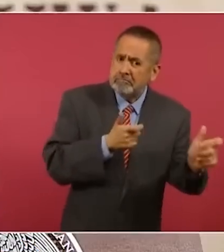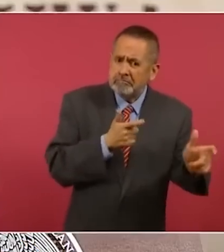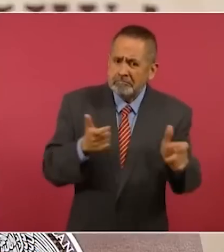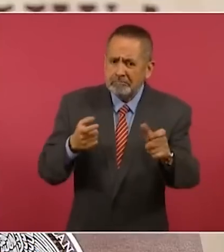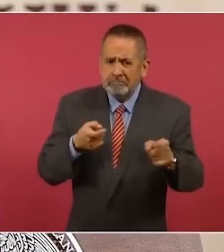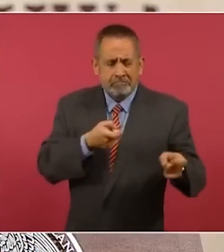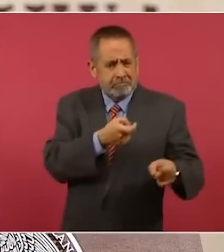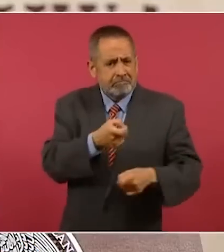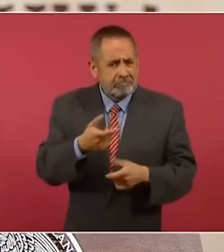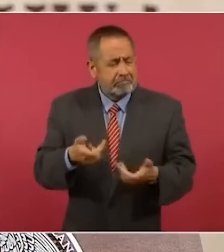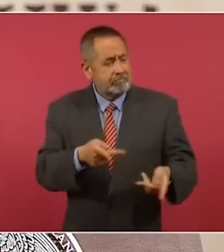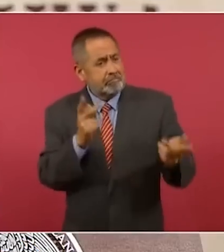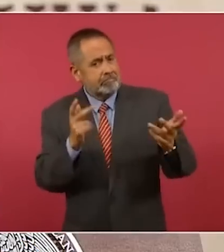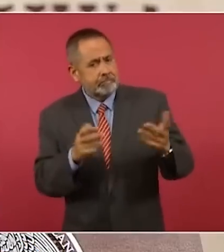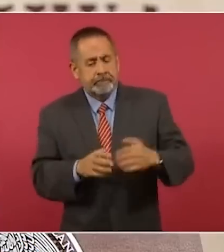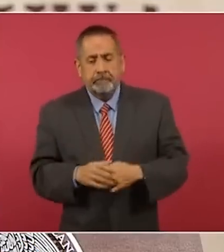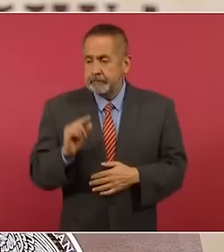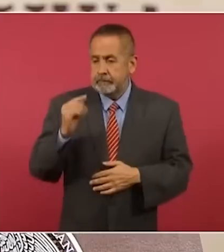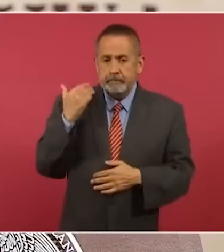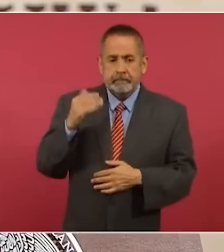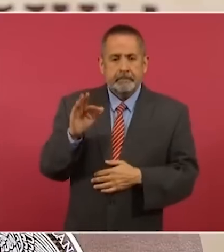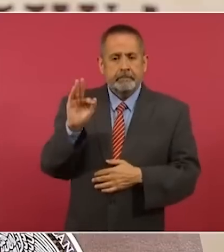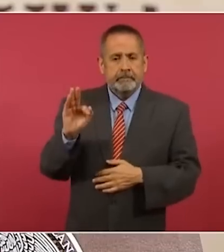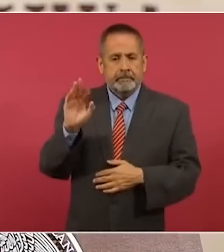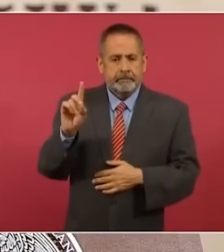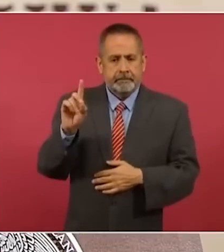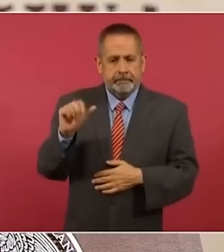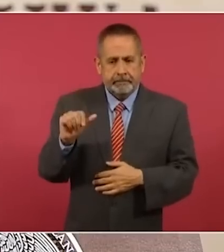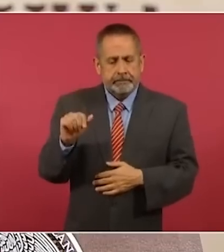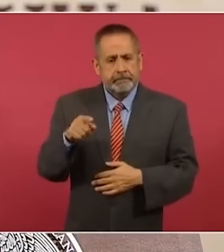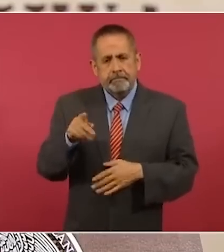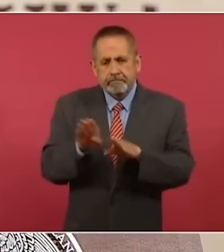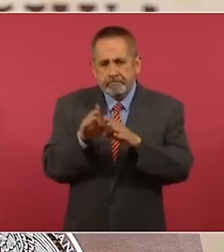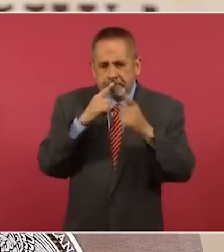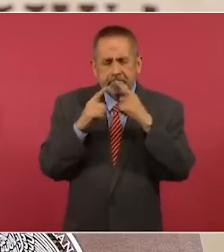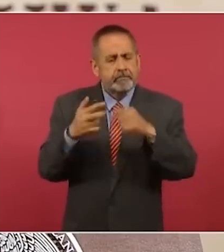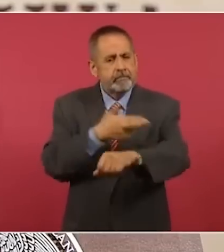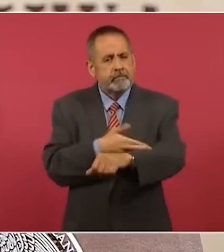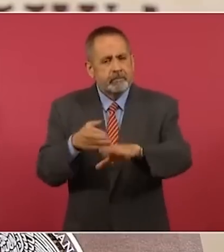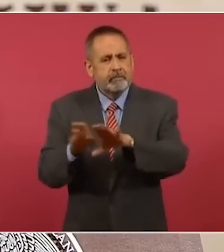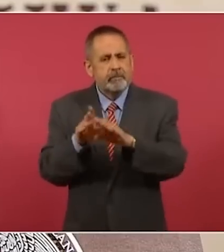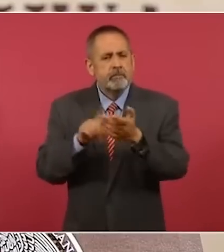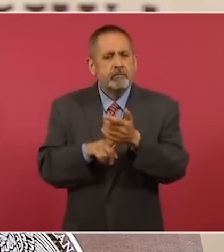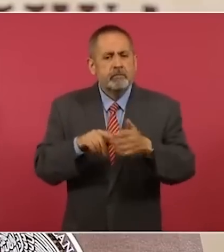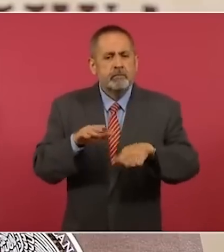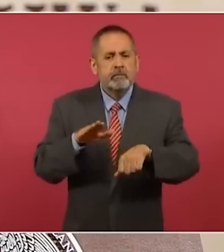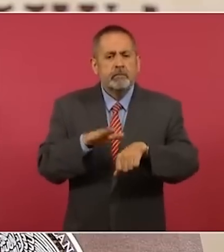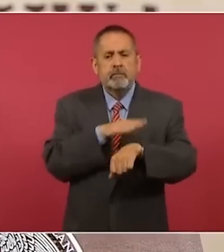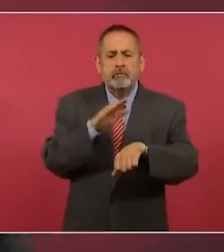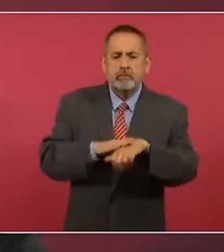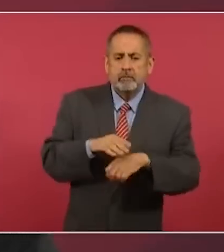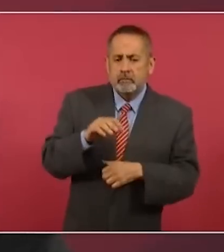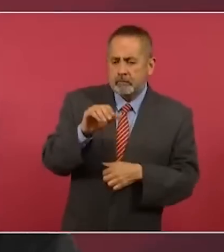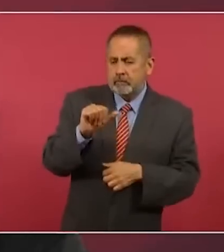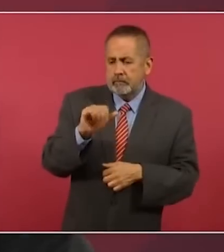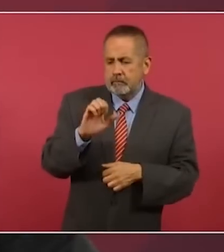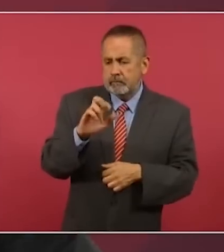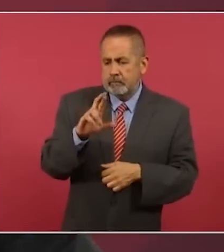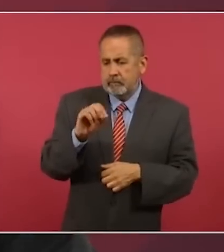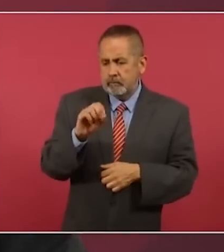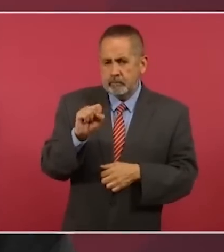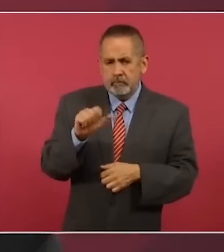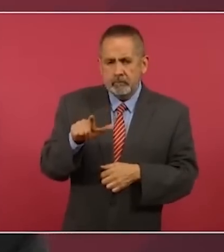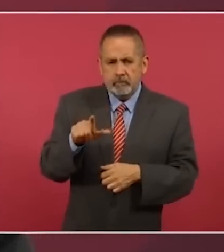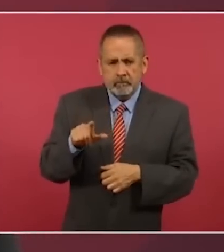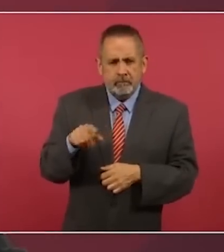Muy recientemente la FDA inclusive está tomando otras medidas, como por ejemplo la aprobación del aerosol Narcan, que es